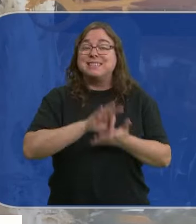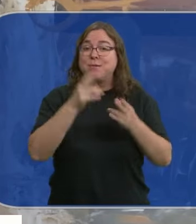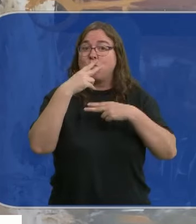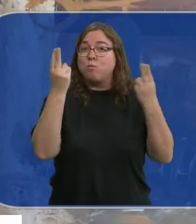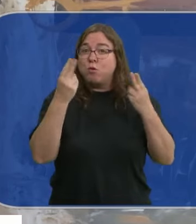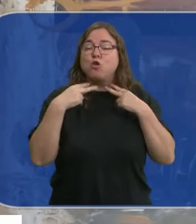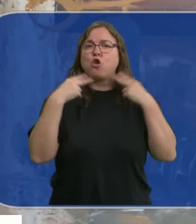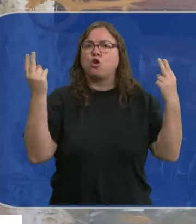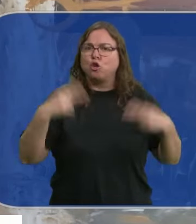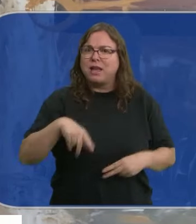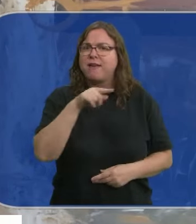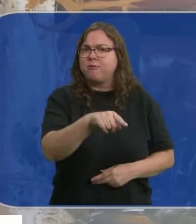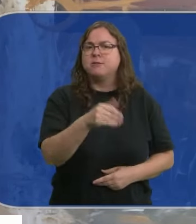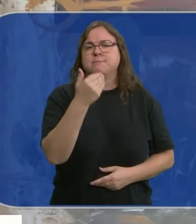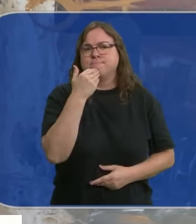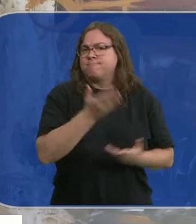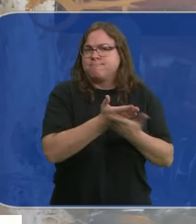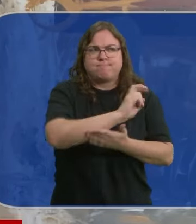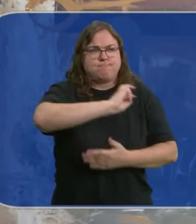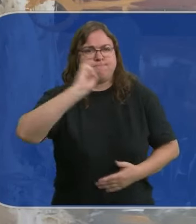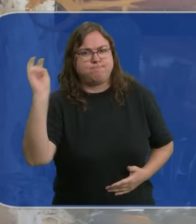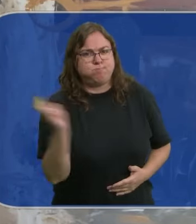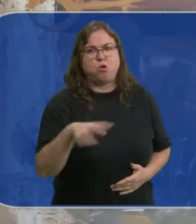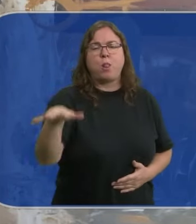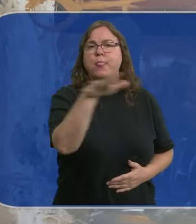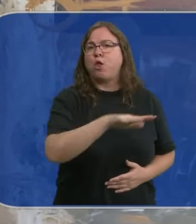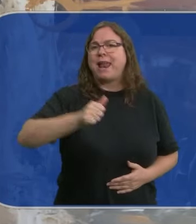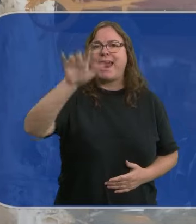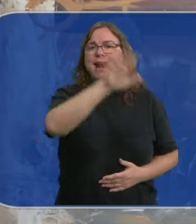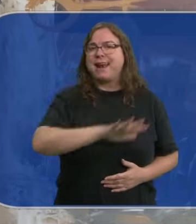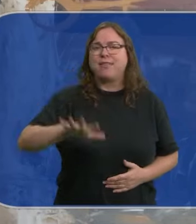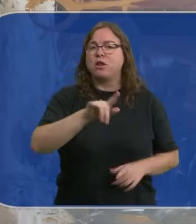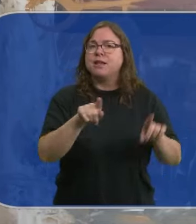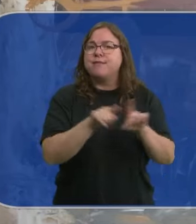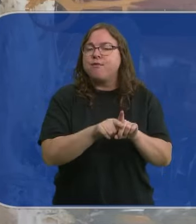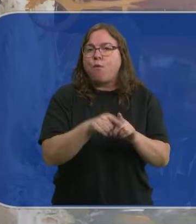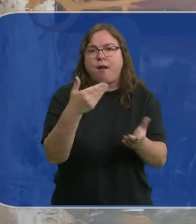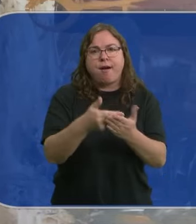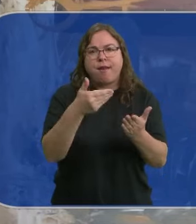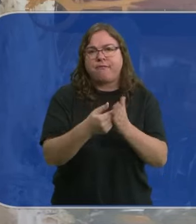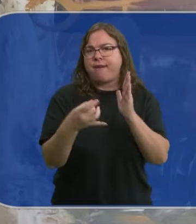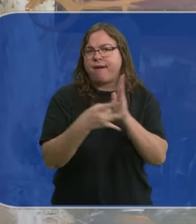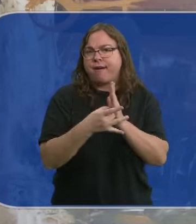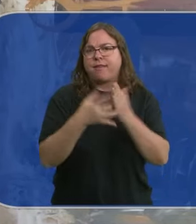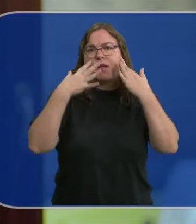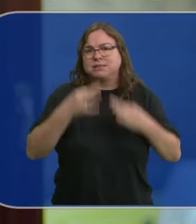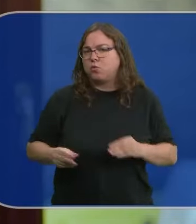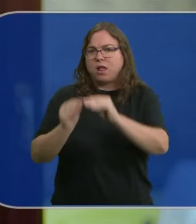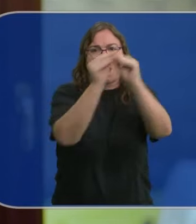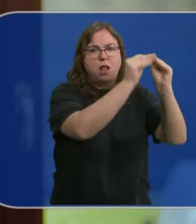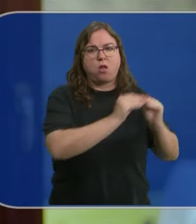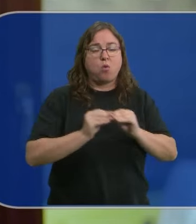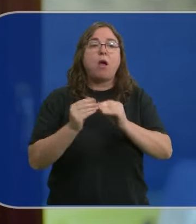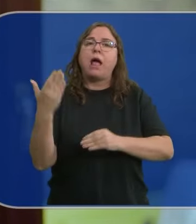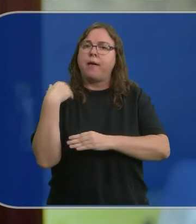notarial se preste en cualquier punto de la geografía nacional con las mismas garantías de calidad y de seguridad. Ya